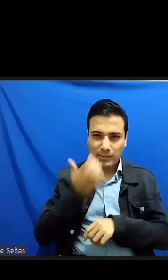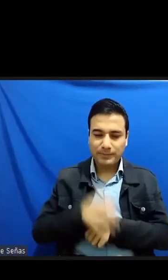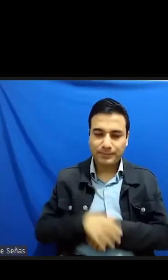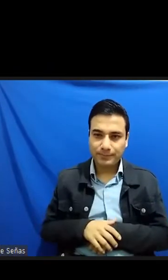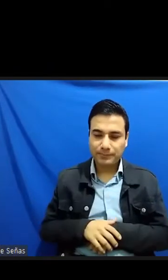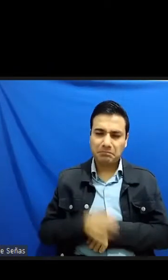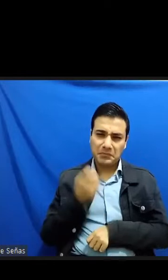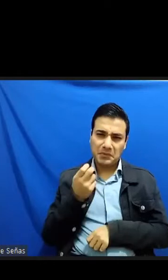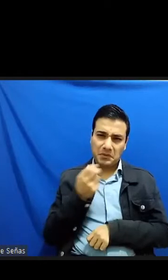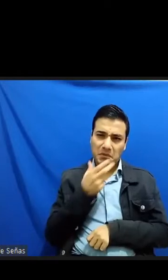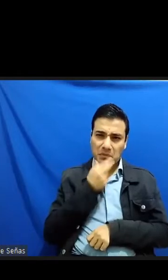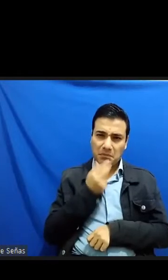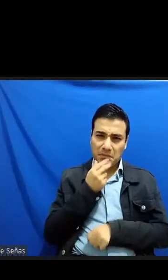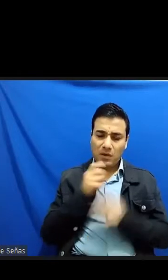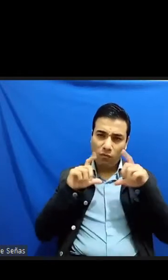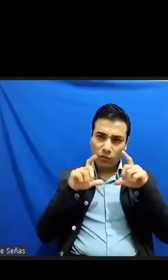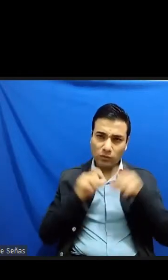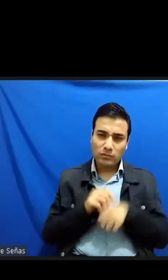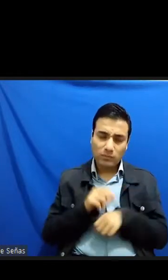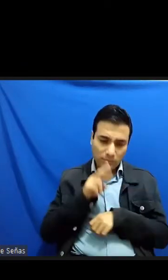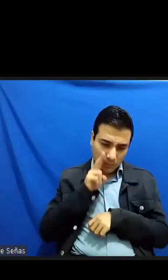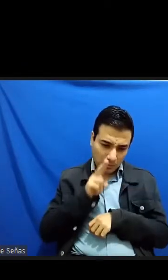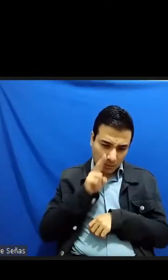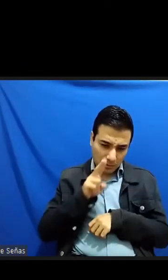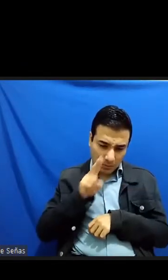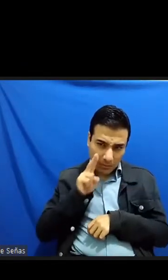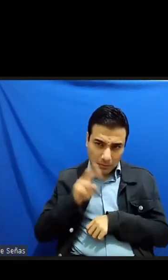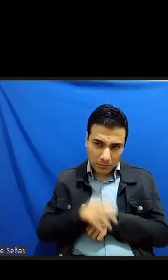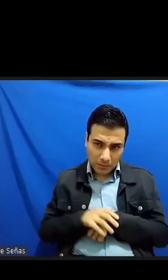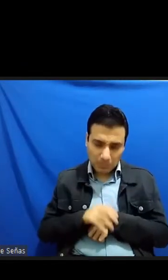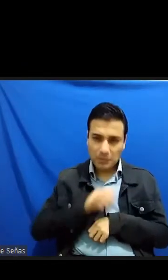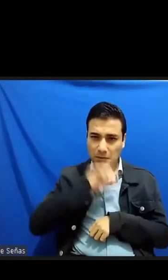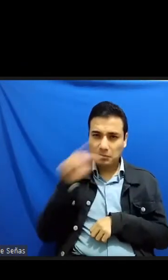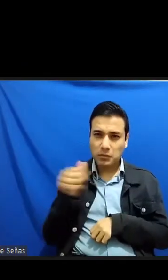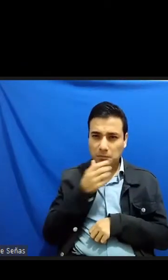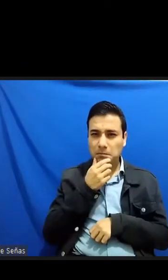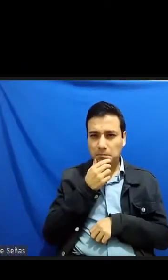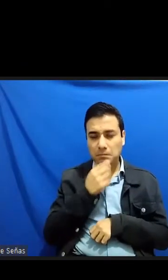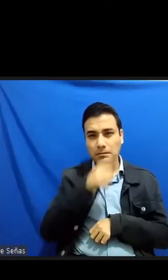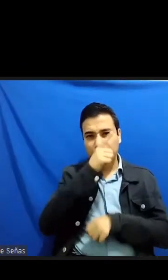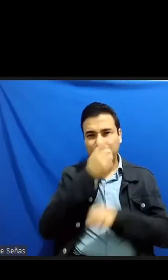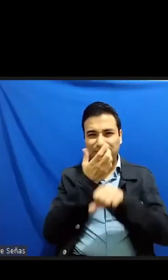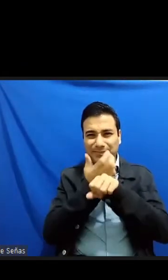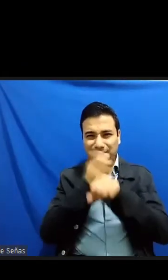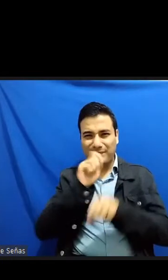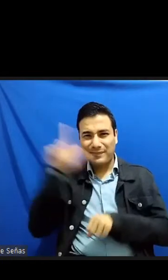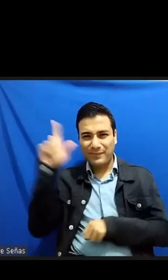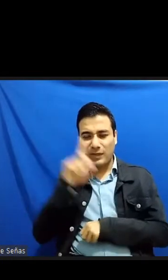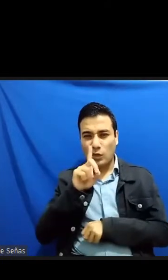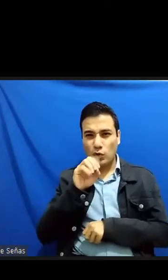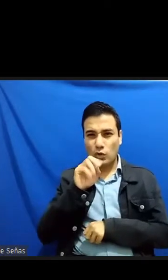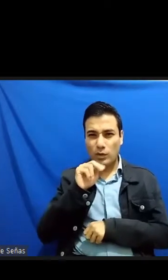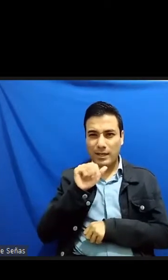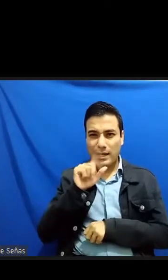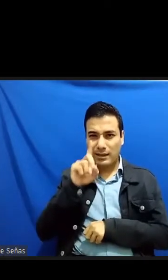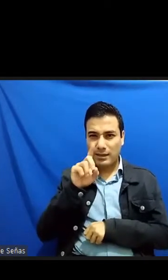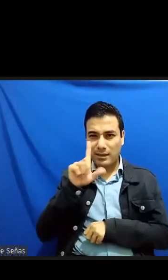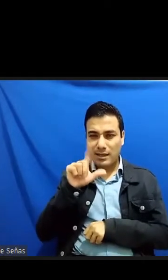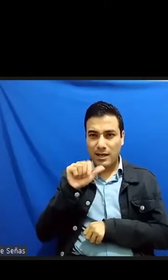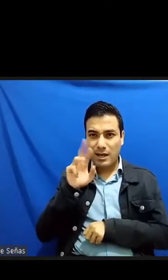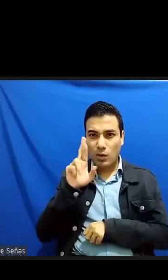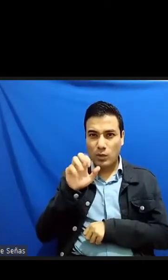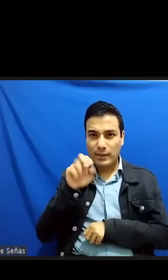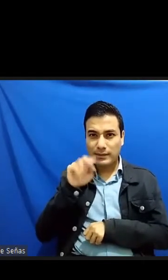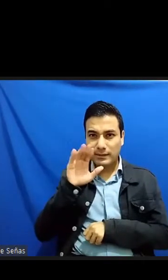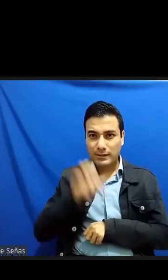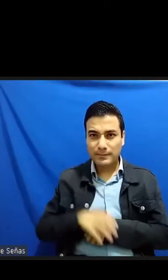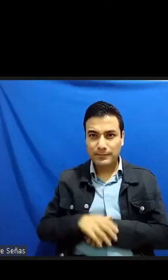empezó a escribirse con el estudioso norteamericano Donald Lawrence King experto en